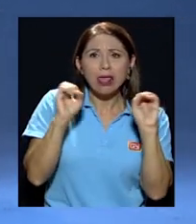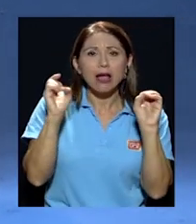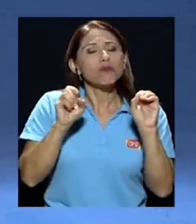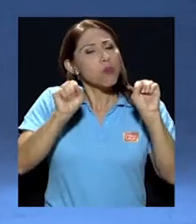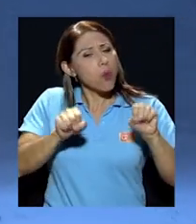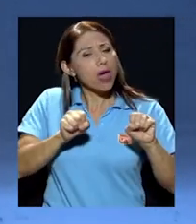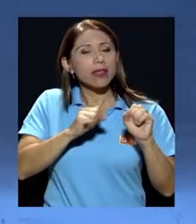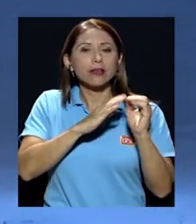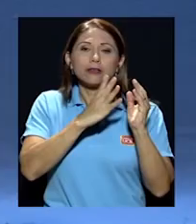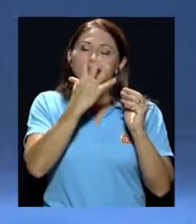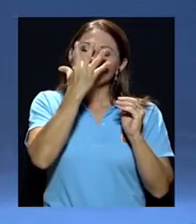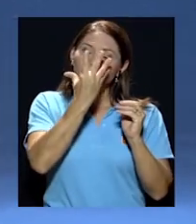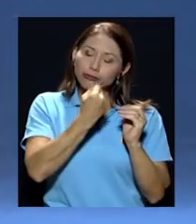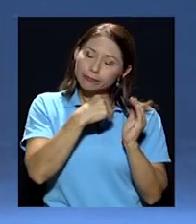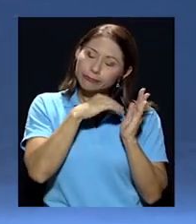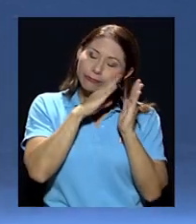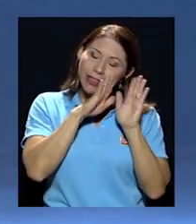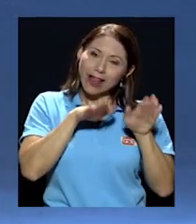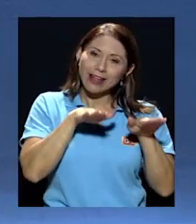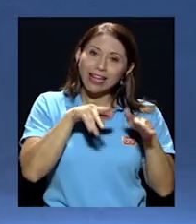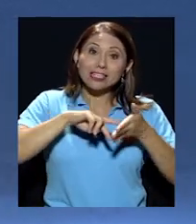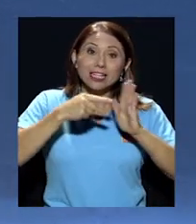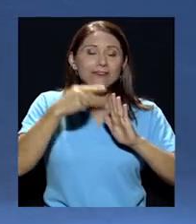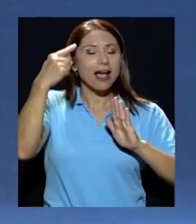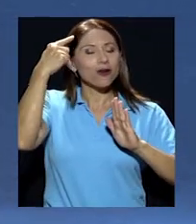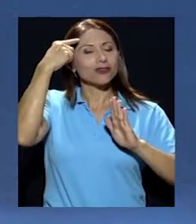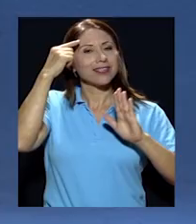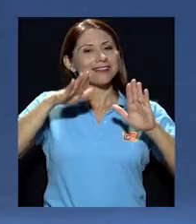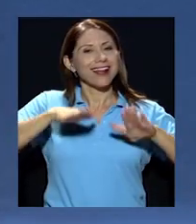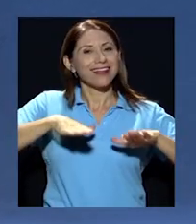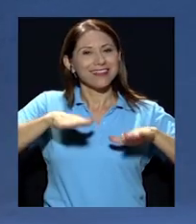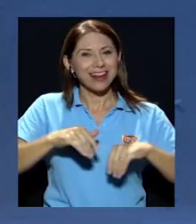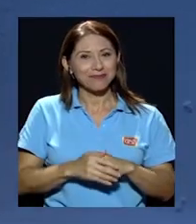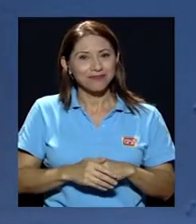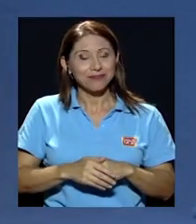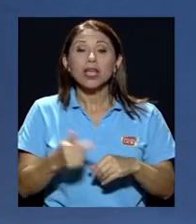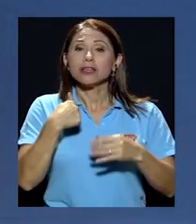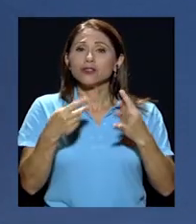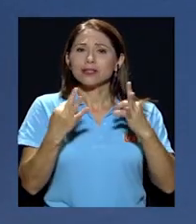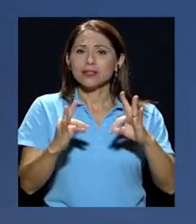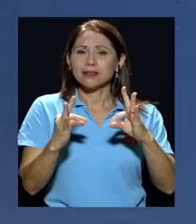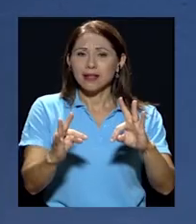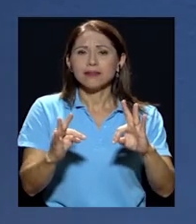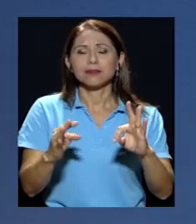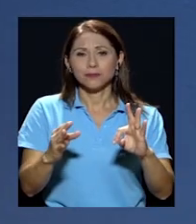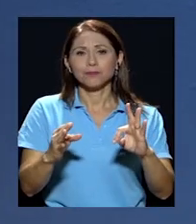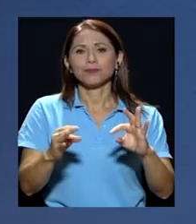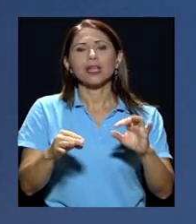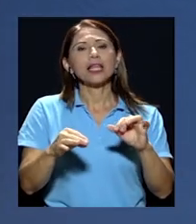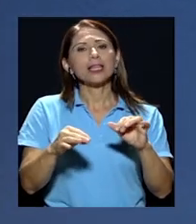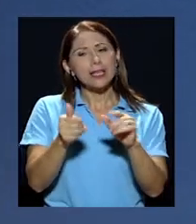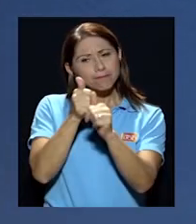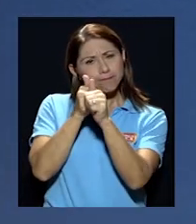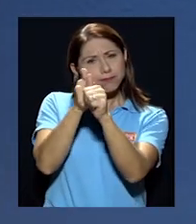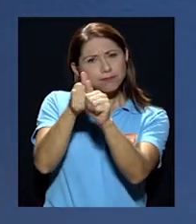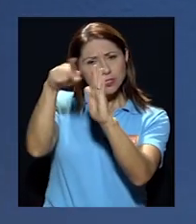O sea, que la conciencia estuviera tranquila, era un traíso. Y en ese sentido he tratado de seguir esos principios,